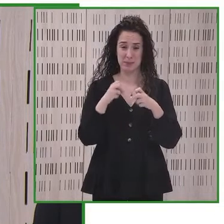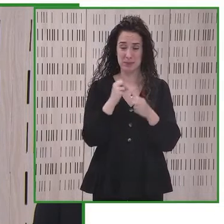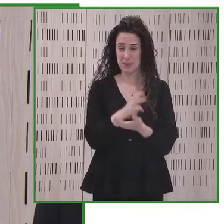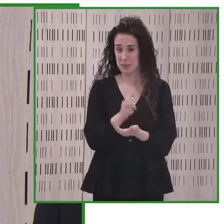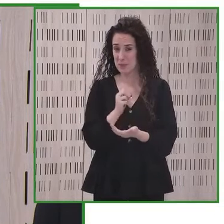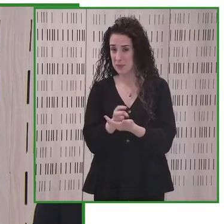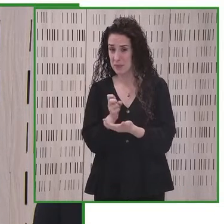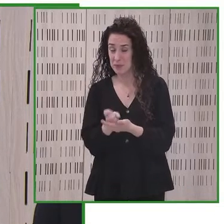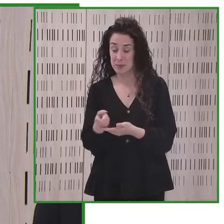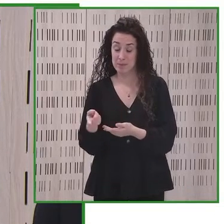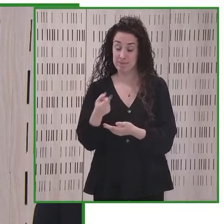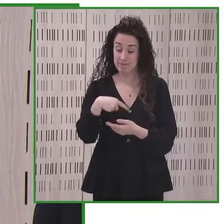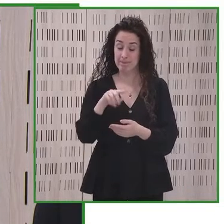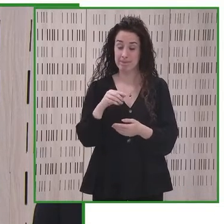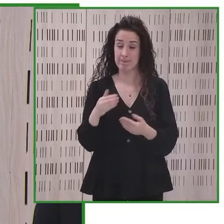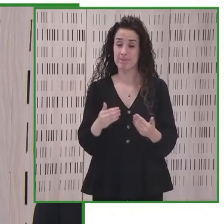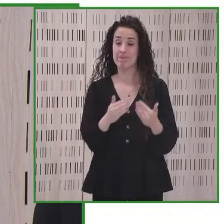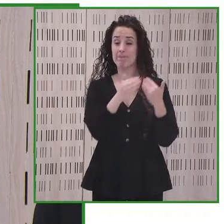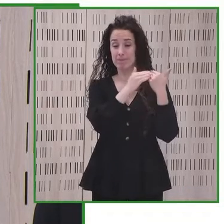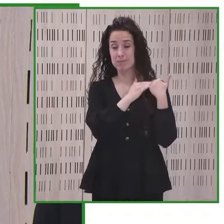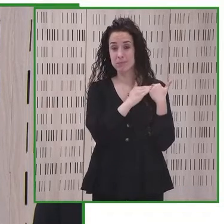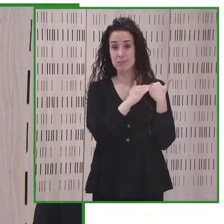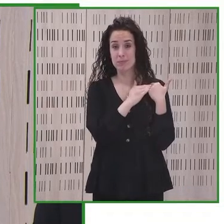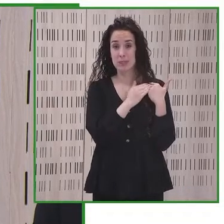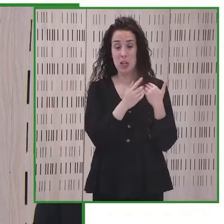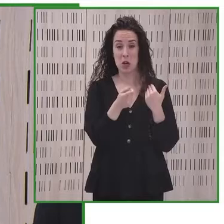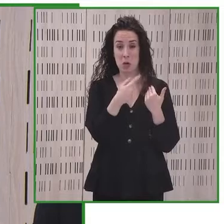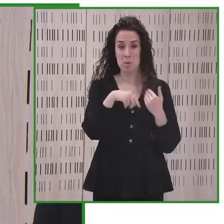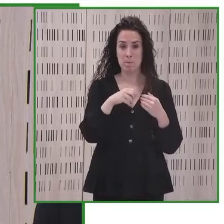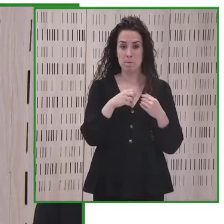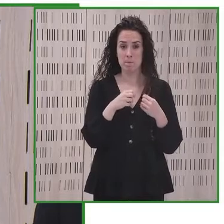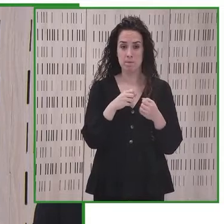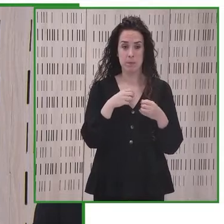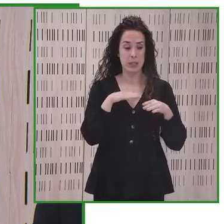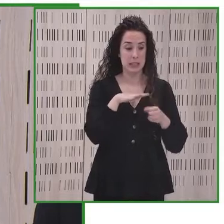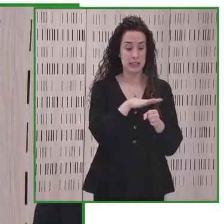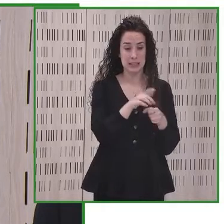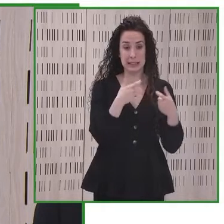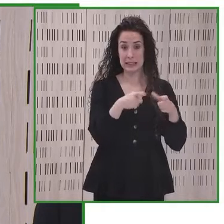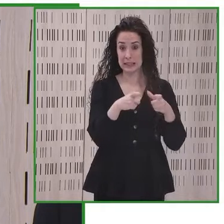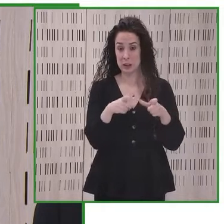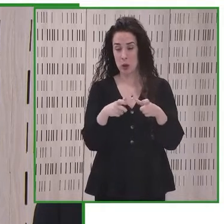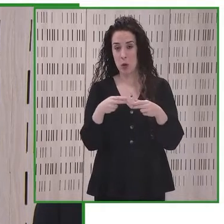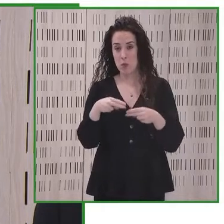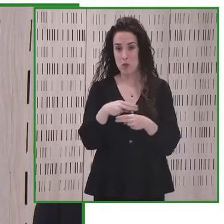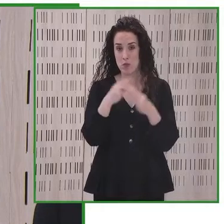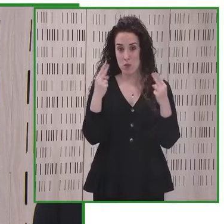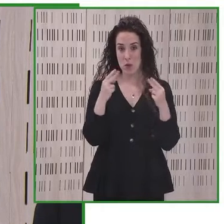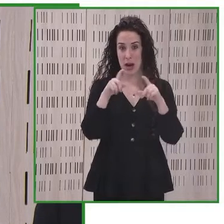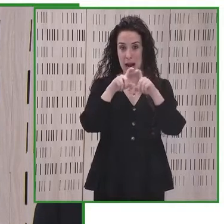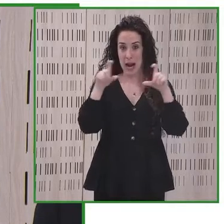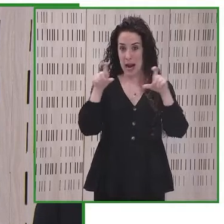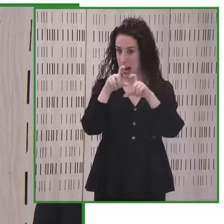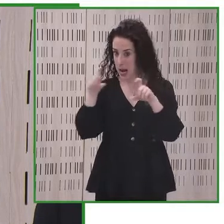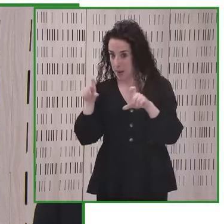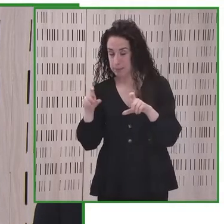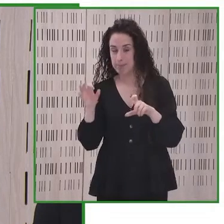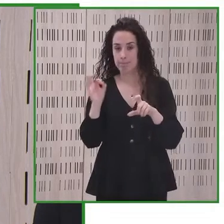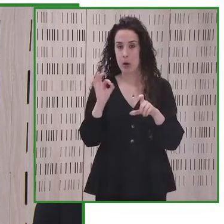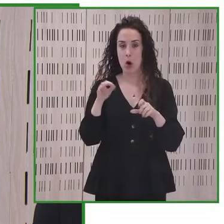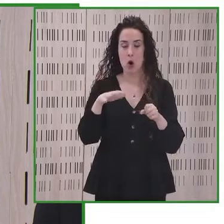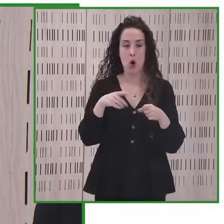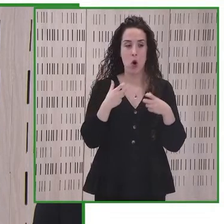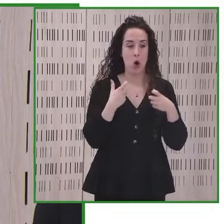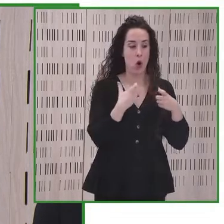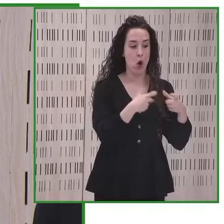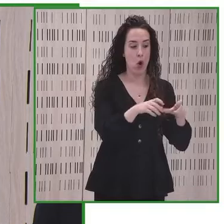queda este legado. La cooperación entre administraciones públicas, empresas, organizaciones del tercer sector, colectivos